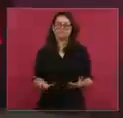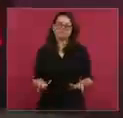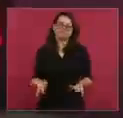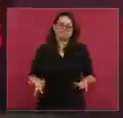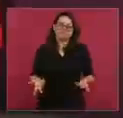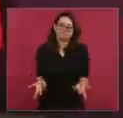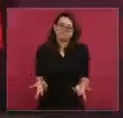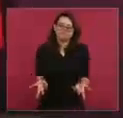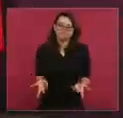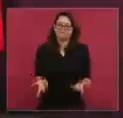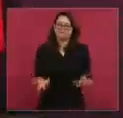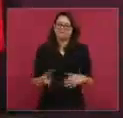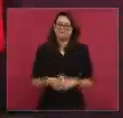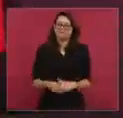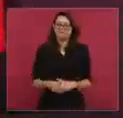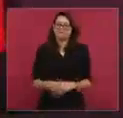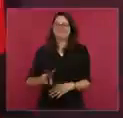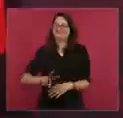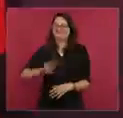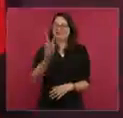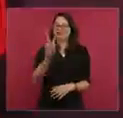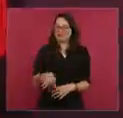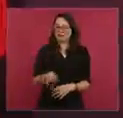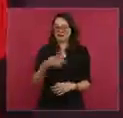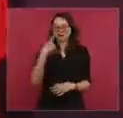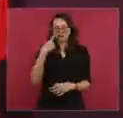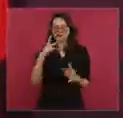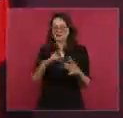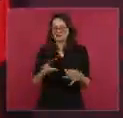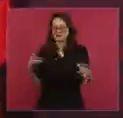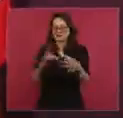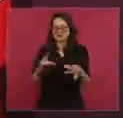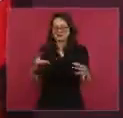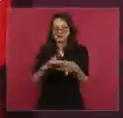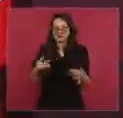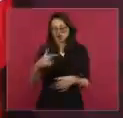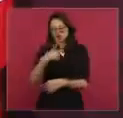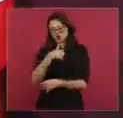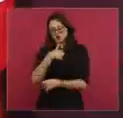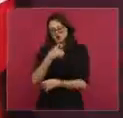Me da pena, porque es presumir,